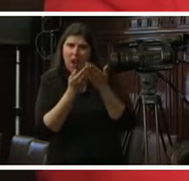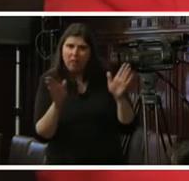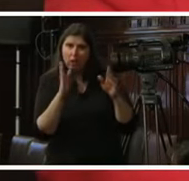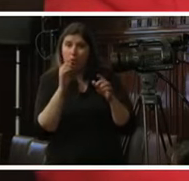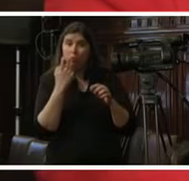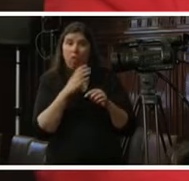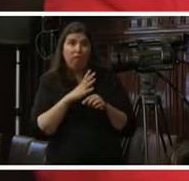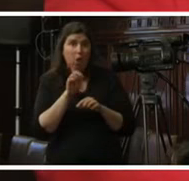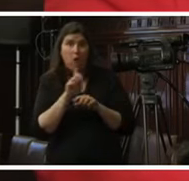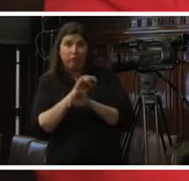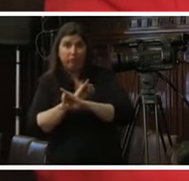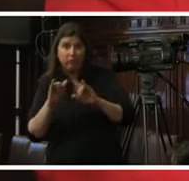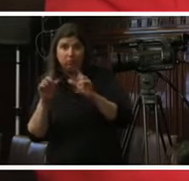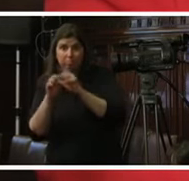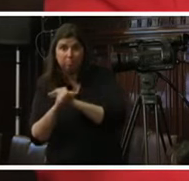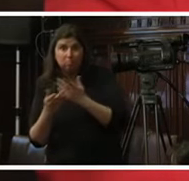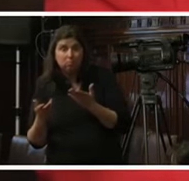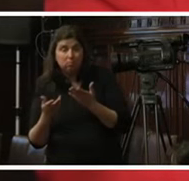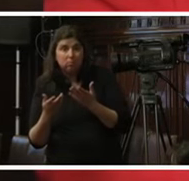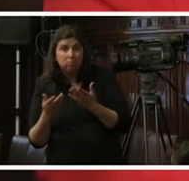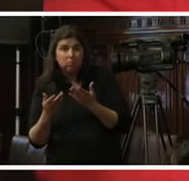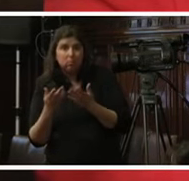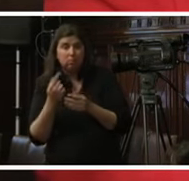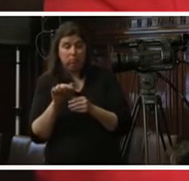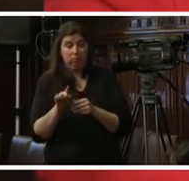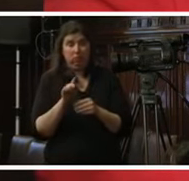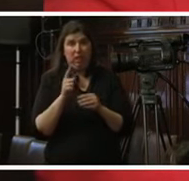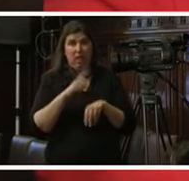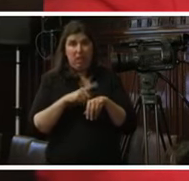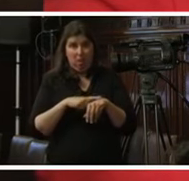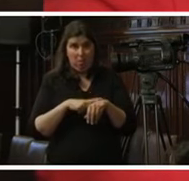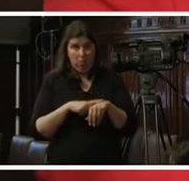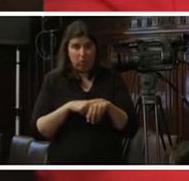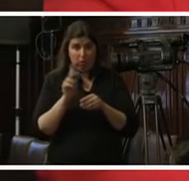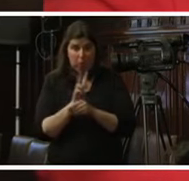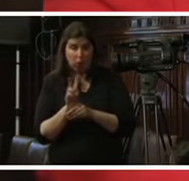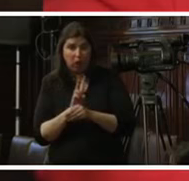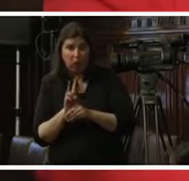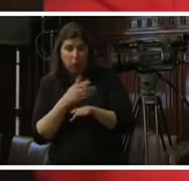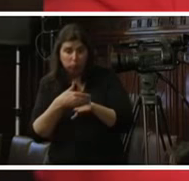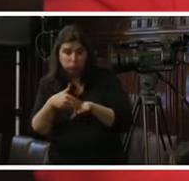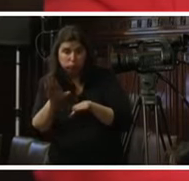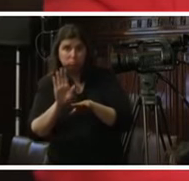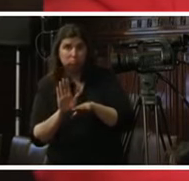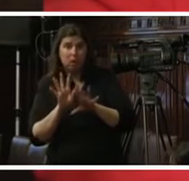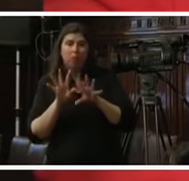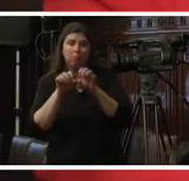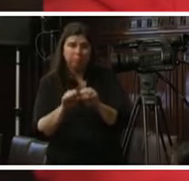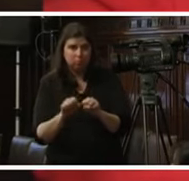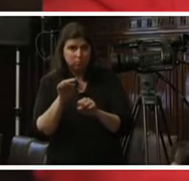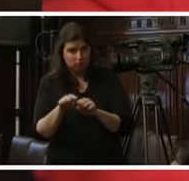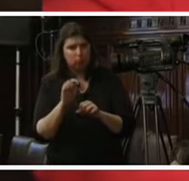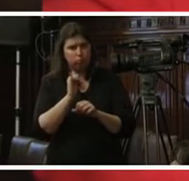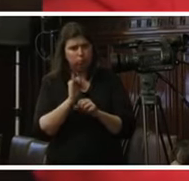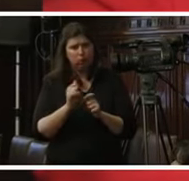proteger ¿se están protegiendo esas garantías del proceso? si está por emitirse una sentencia en otros procesos que lo hemos mencionado aquí y que alcanzaremos la información